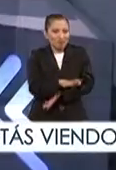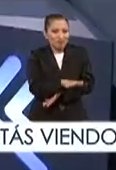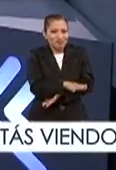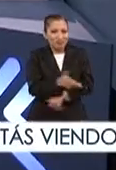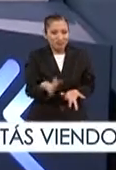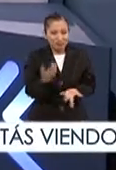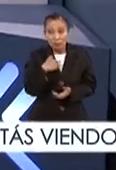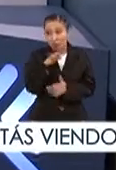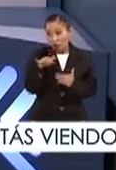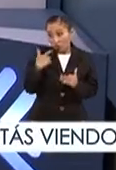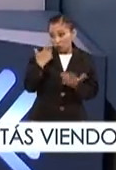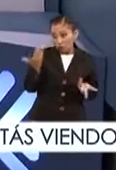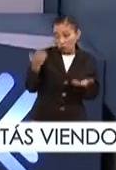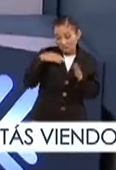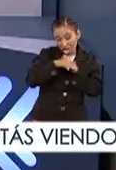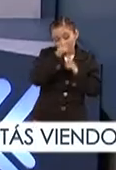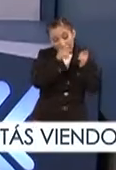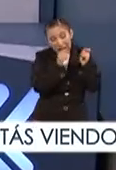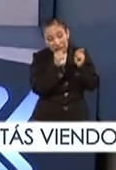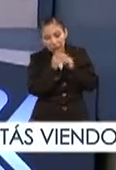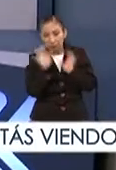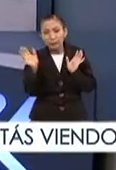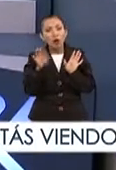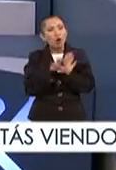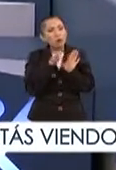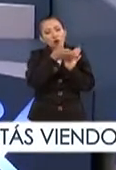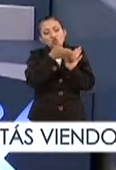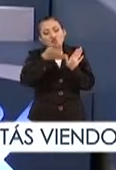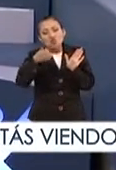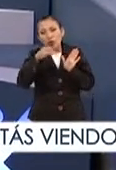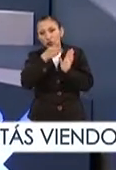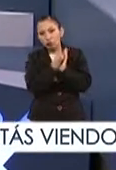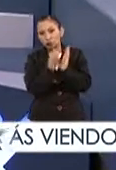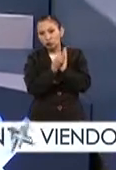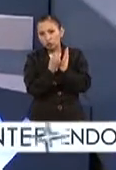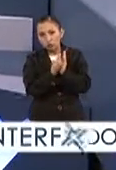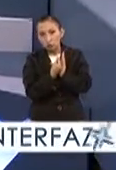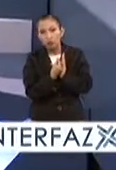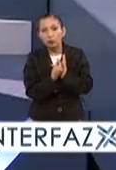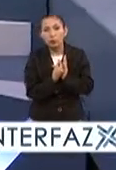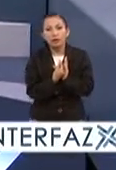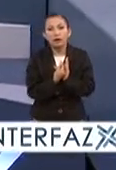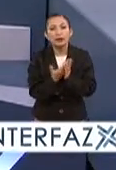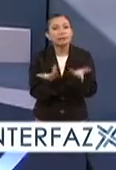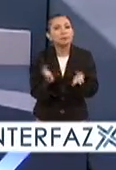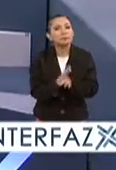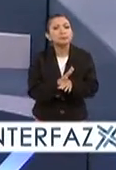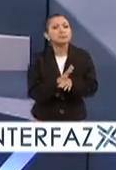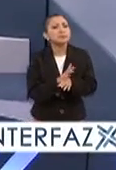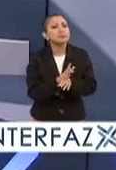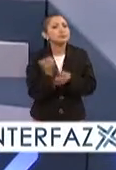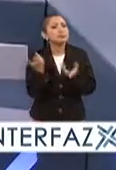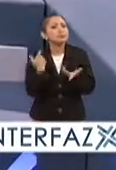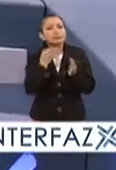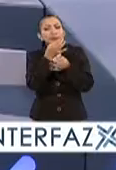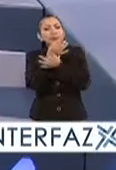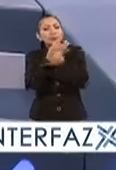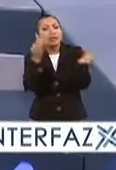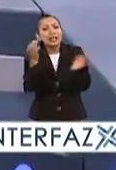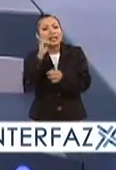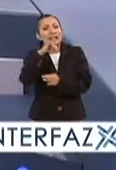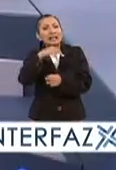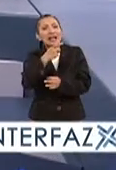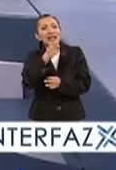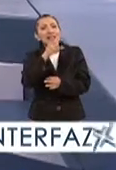aunque no todos estén tan adentrados. ¿Cómo se compone este MOOC y por qué dar a conocer los